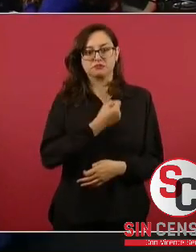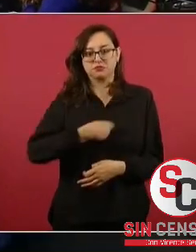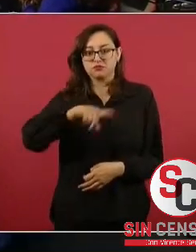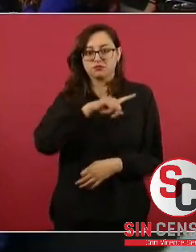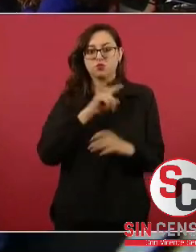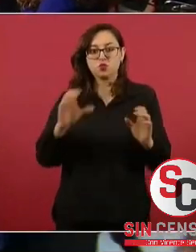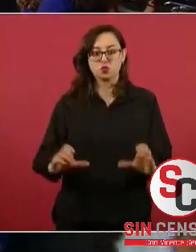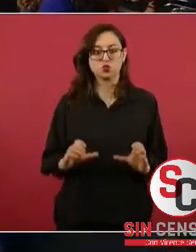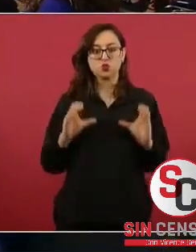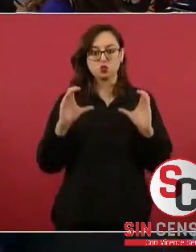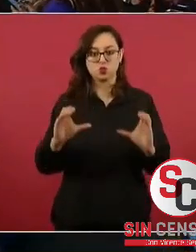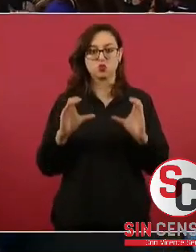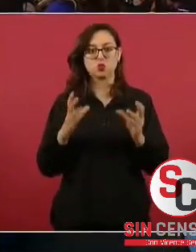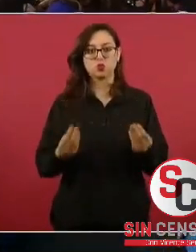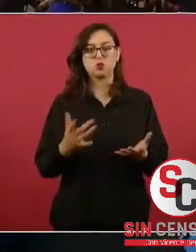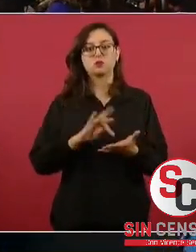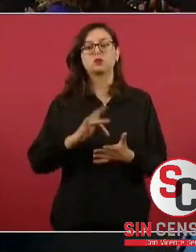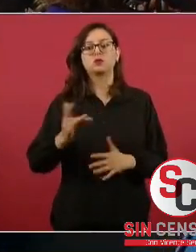gracias.